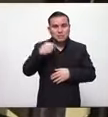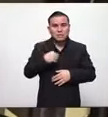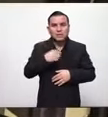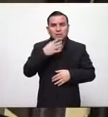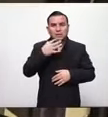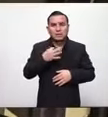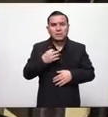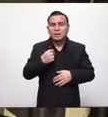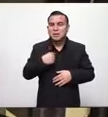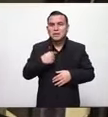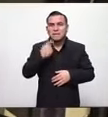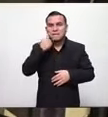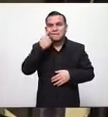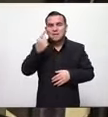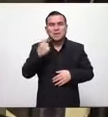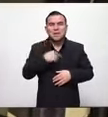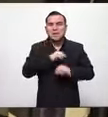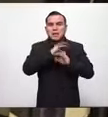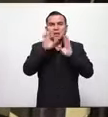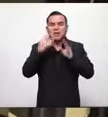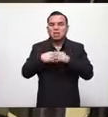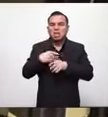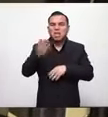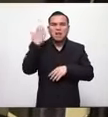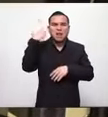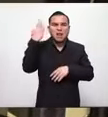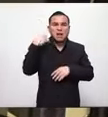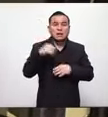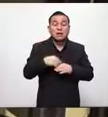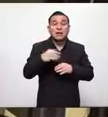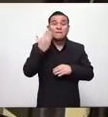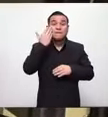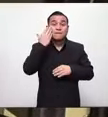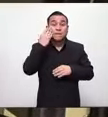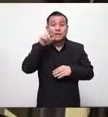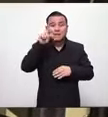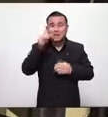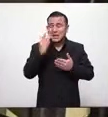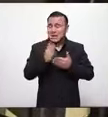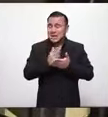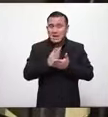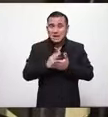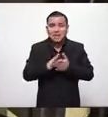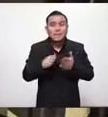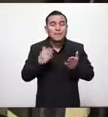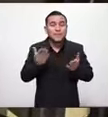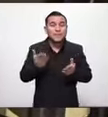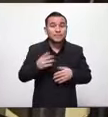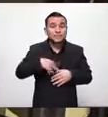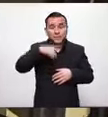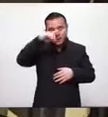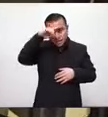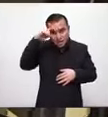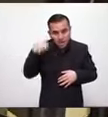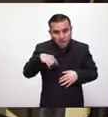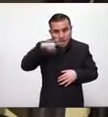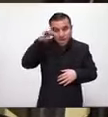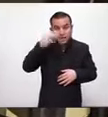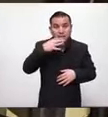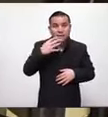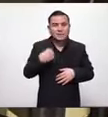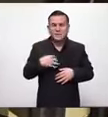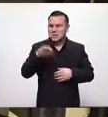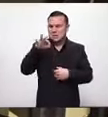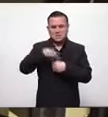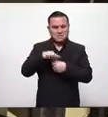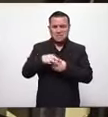no vengo aquí ni estoy hablando en mis redes sociales ni estoy en el curul por un trabajo señores ni por